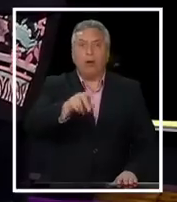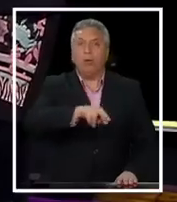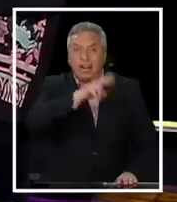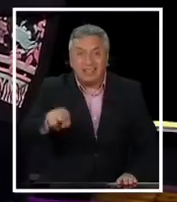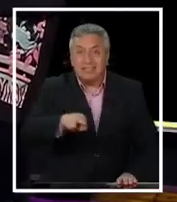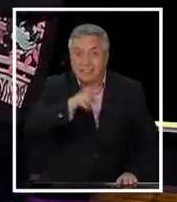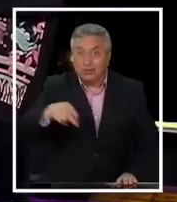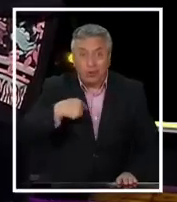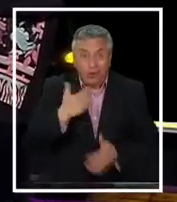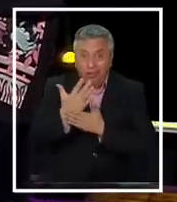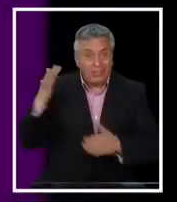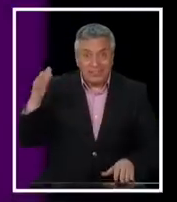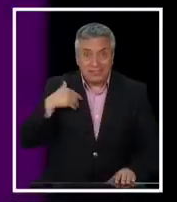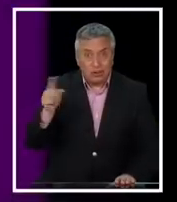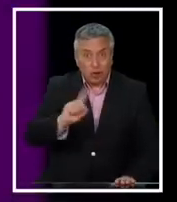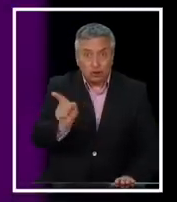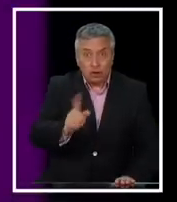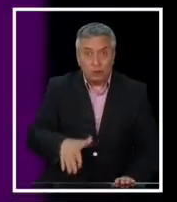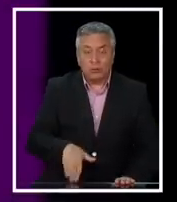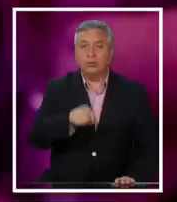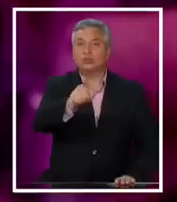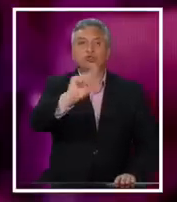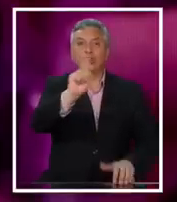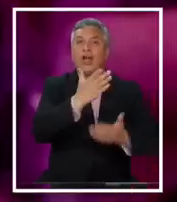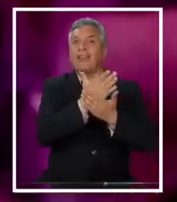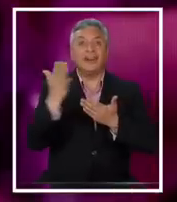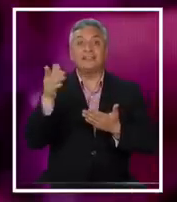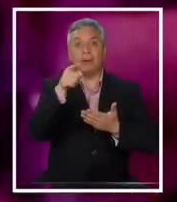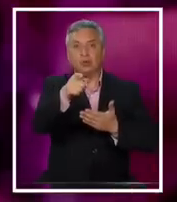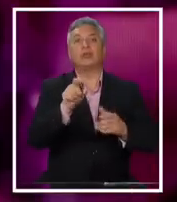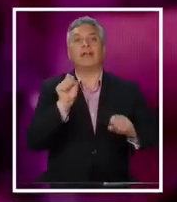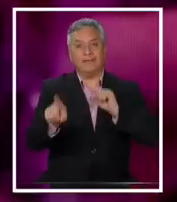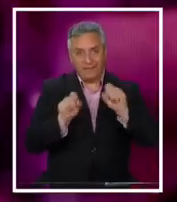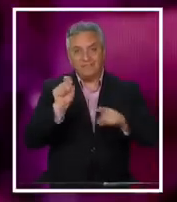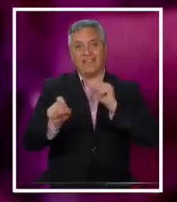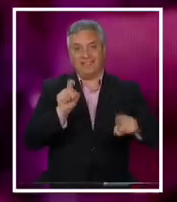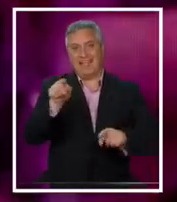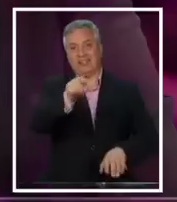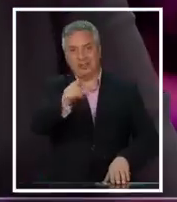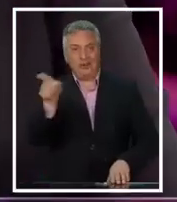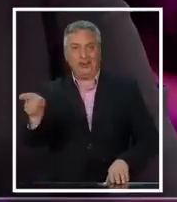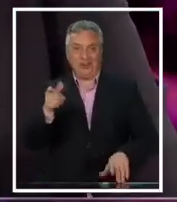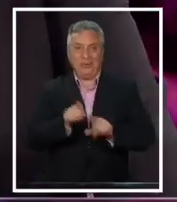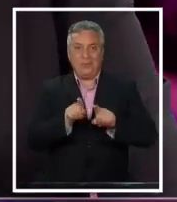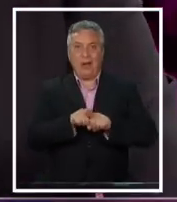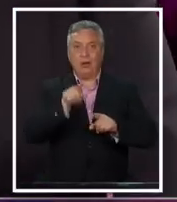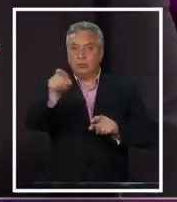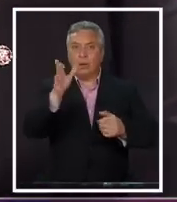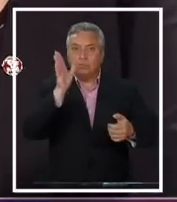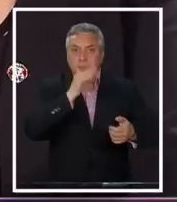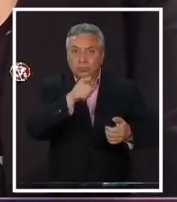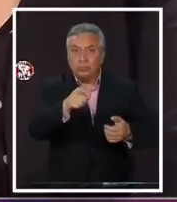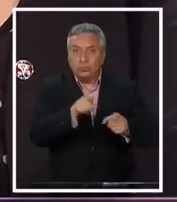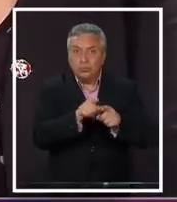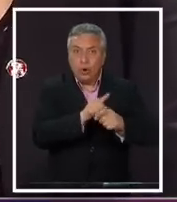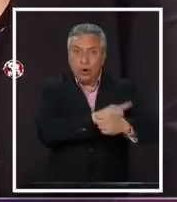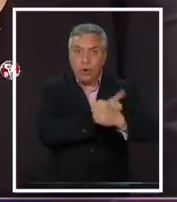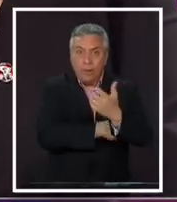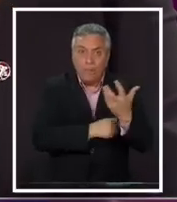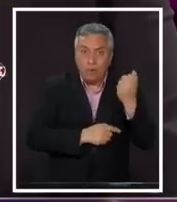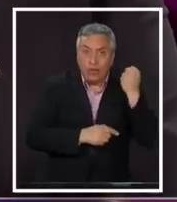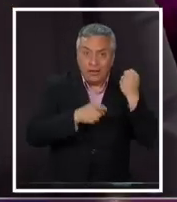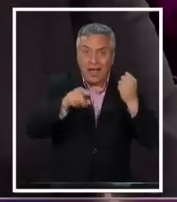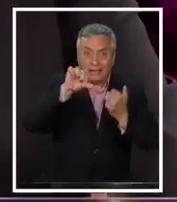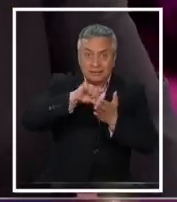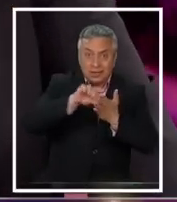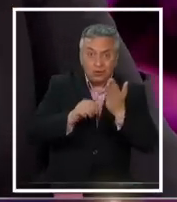en meterme en ese grupo? No soy de derecha. No eres de derecha pero estás defendiendo... ¿Y tú no tienes el poderío del timbre de la centro izquierda? Por supuesto que no.